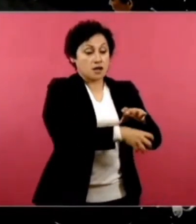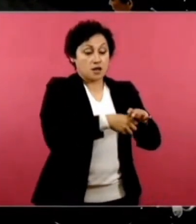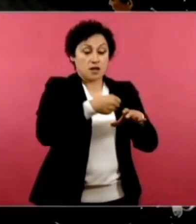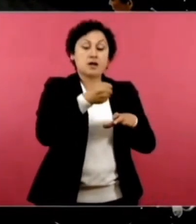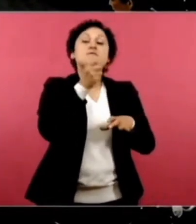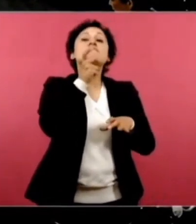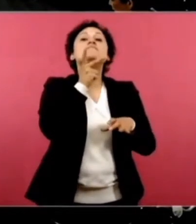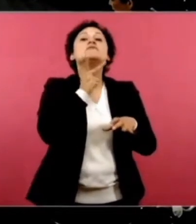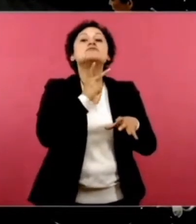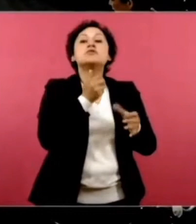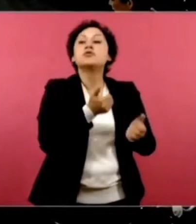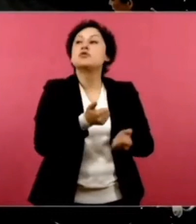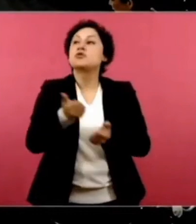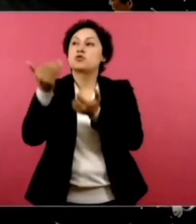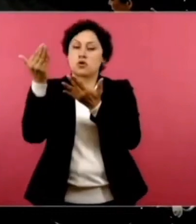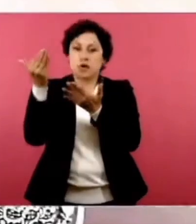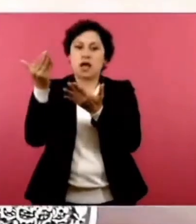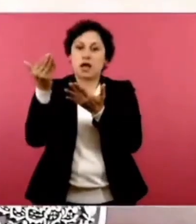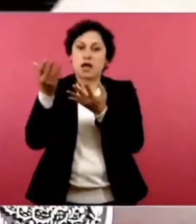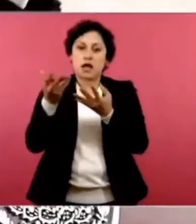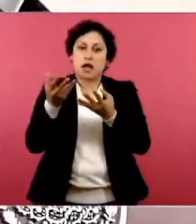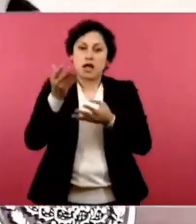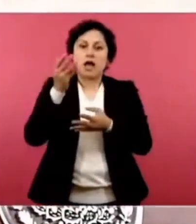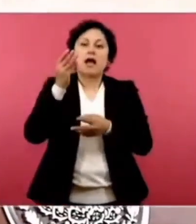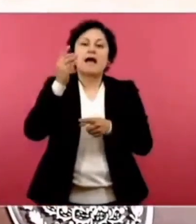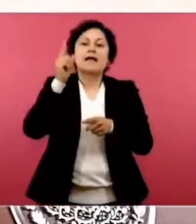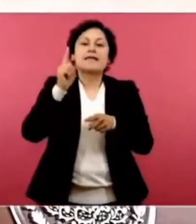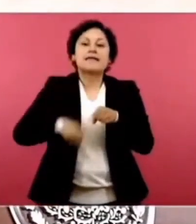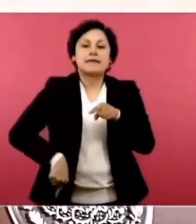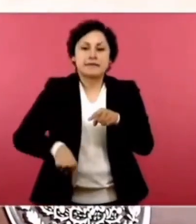de producción y la utilidad se comparte.